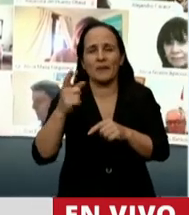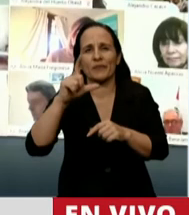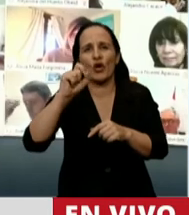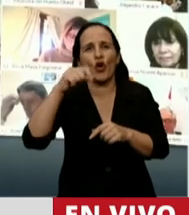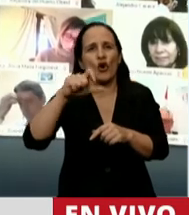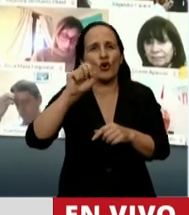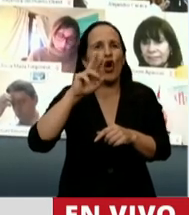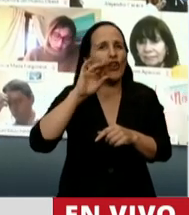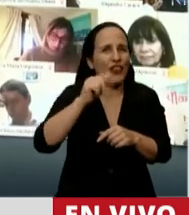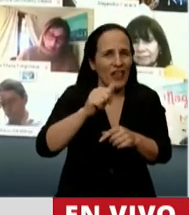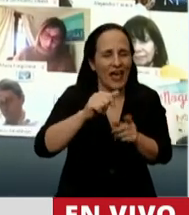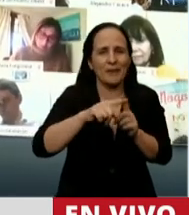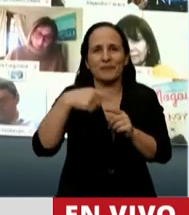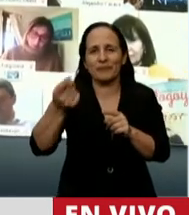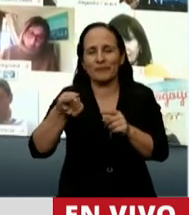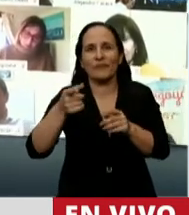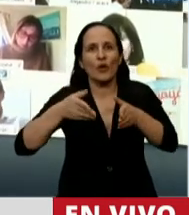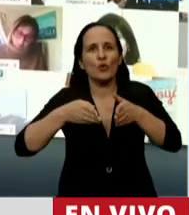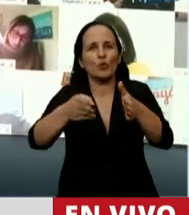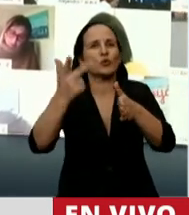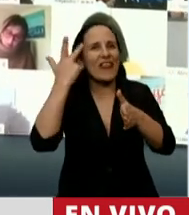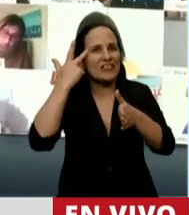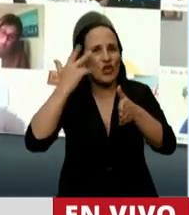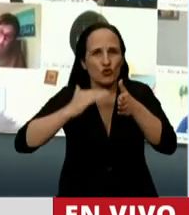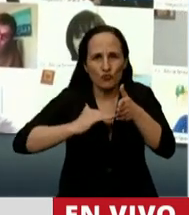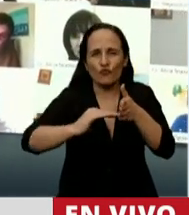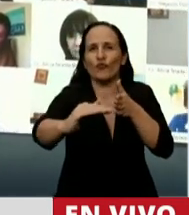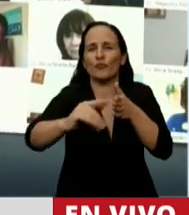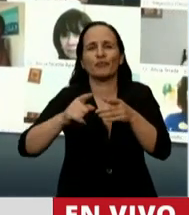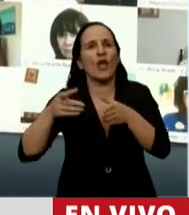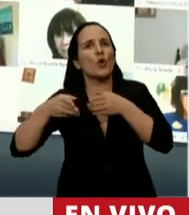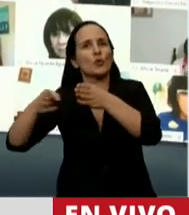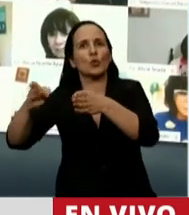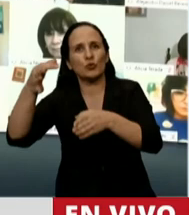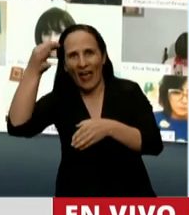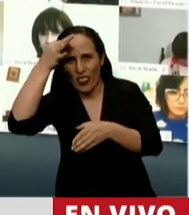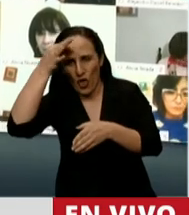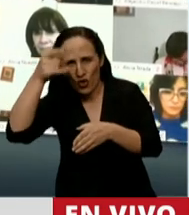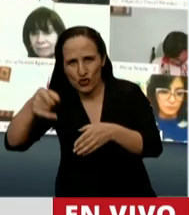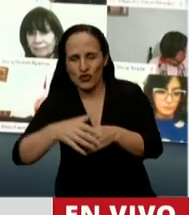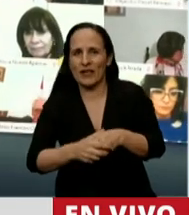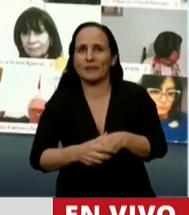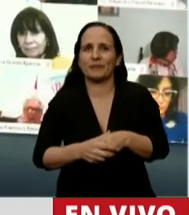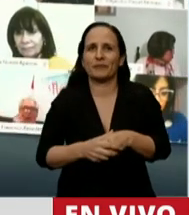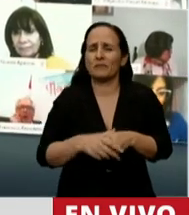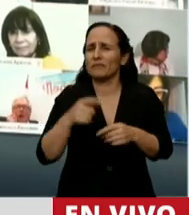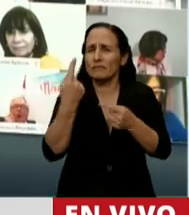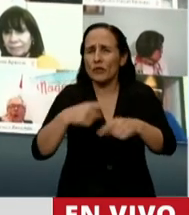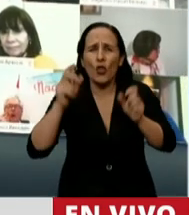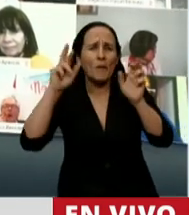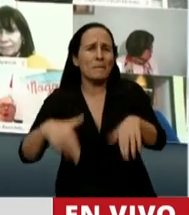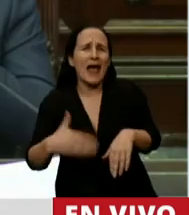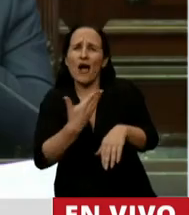de La Paz, de Agua, la continuidad de la Ruta 18, la continuidad de la Ruta 12, y el impacto de cada política pública